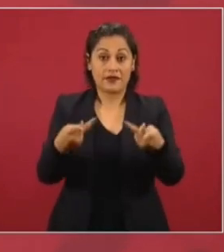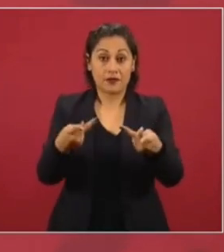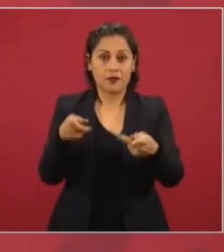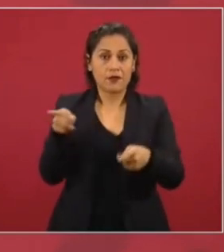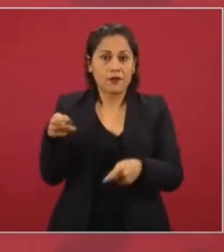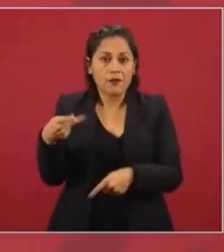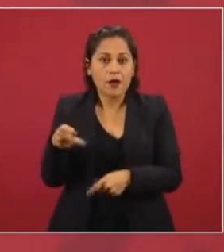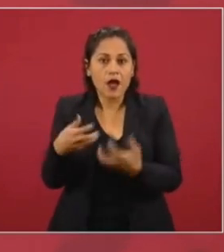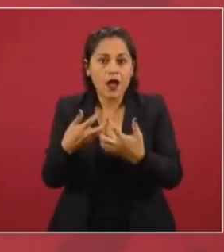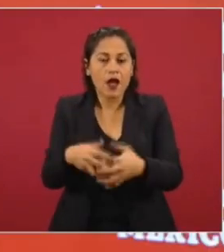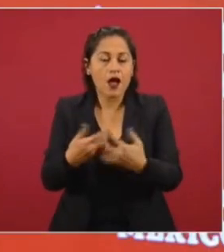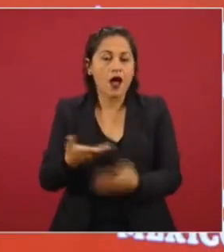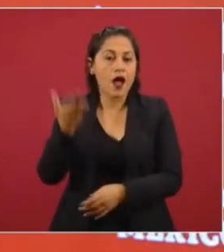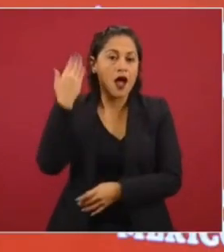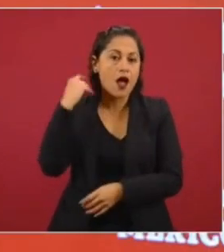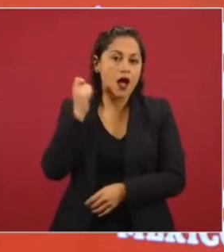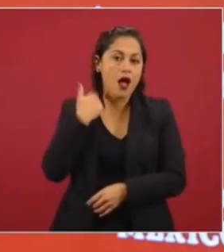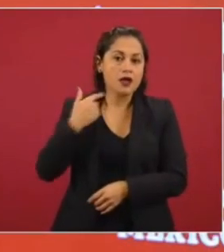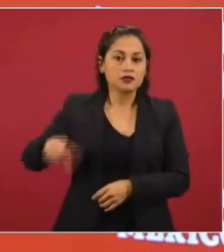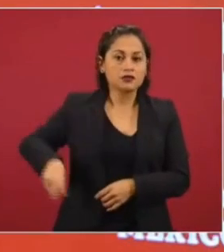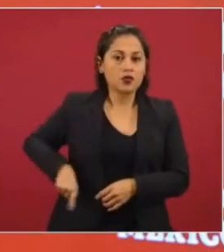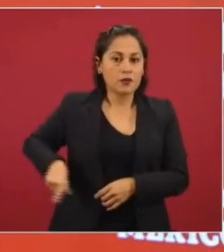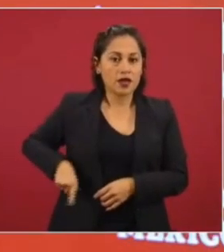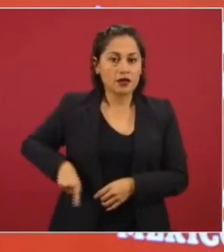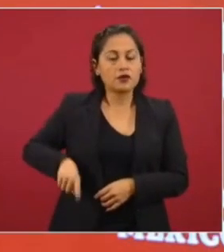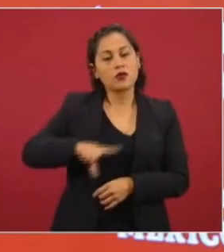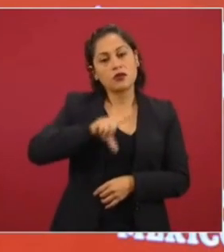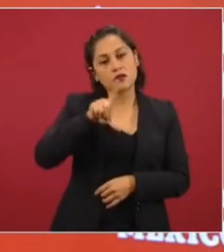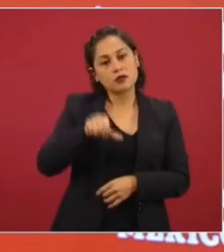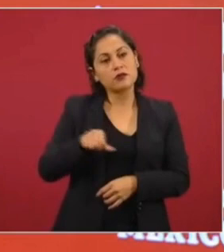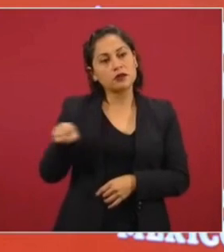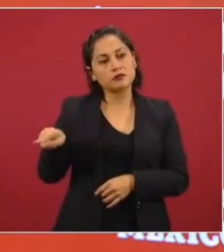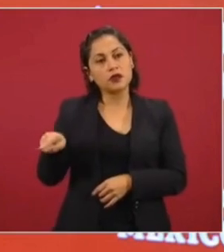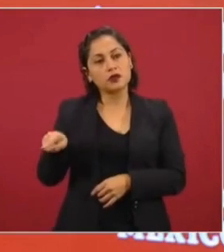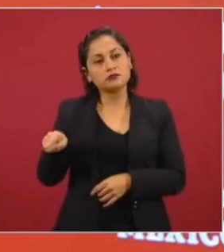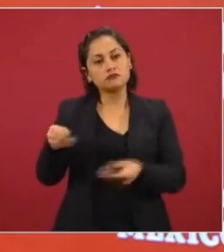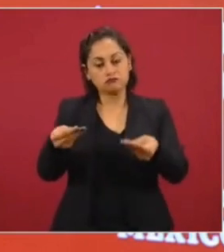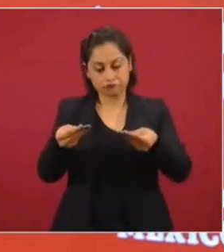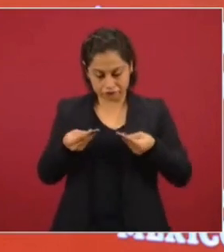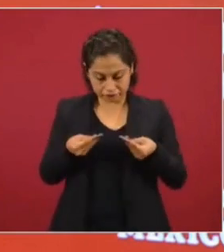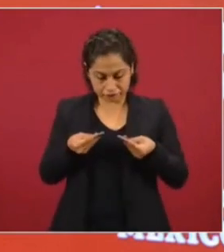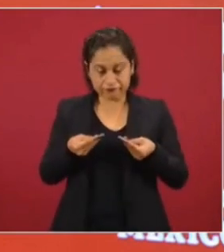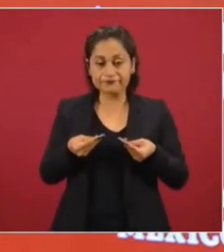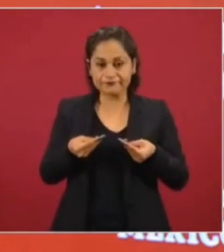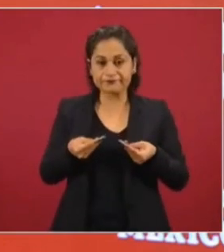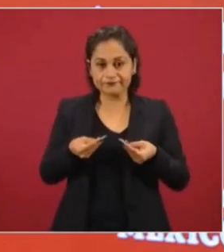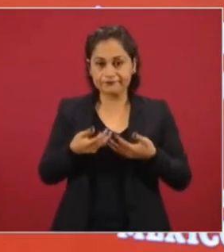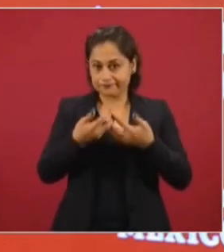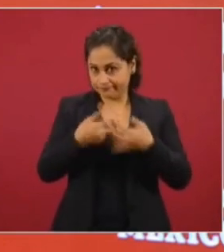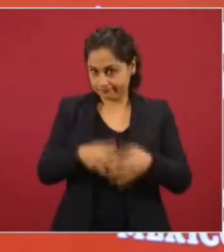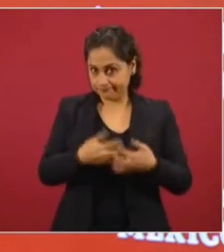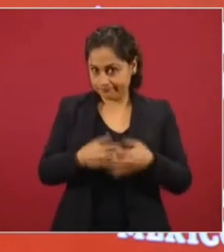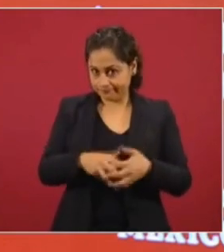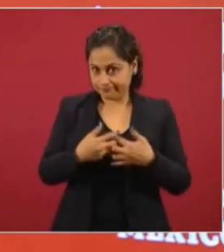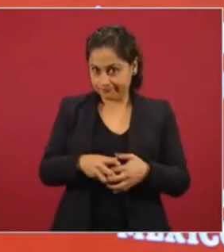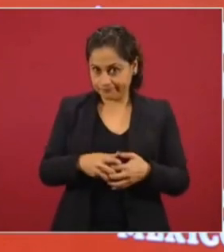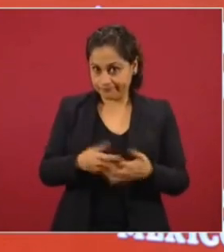y estaba convertida en chatarra, la vendió, según